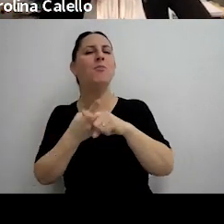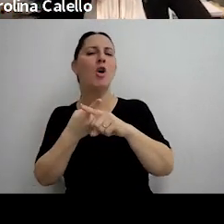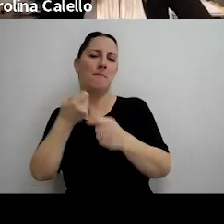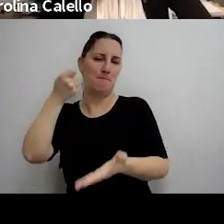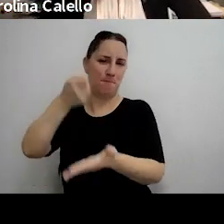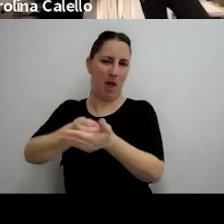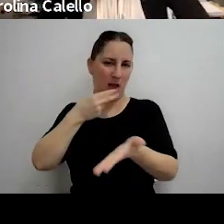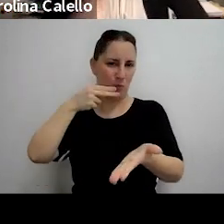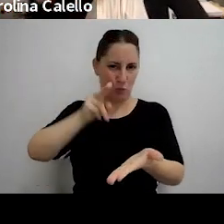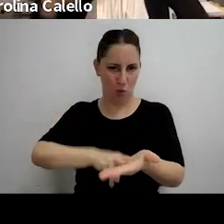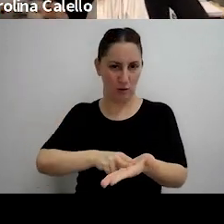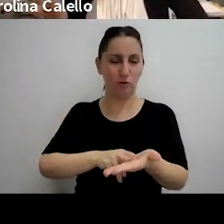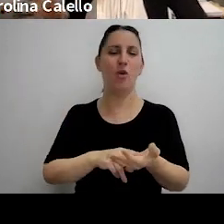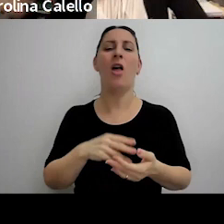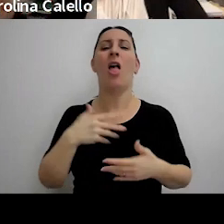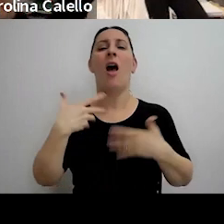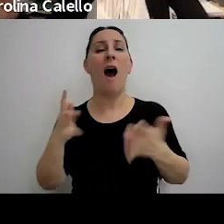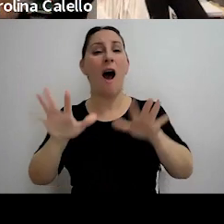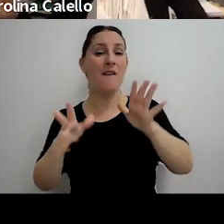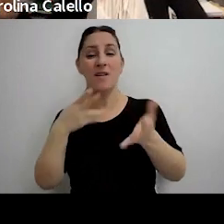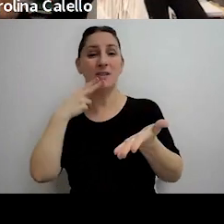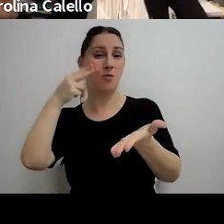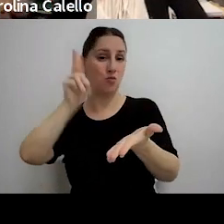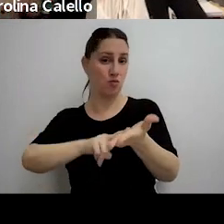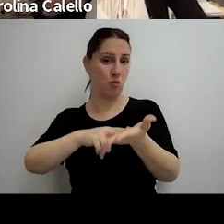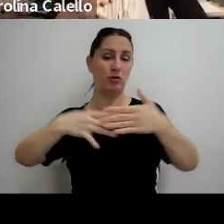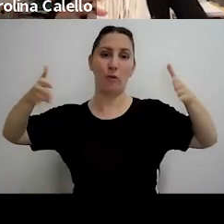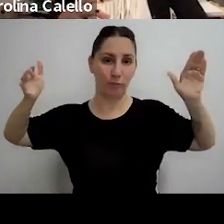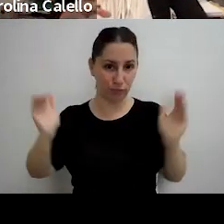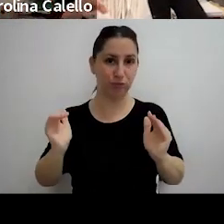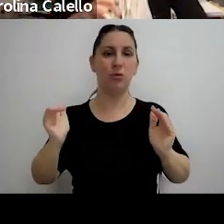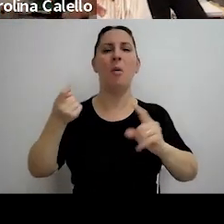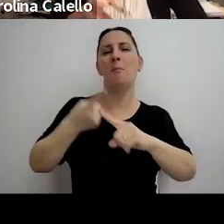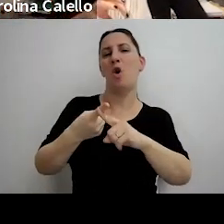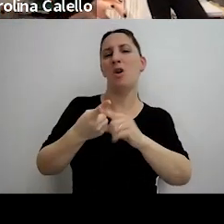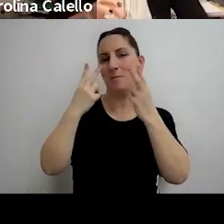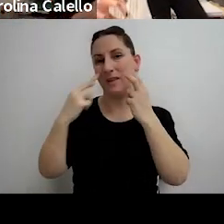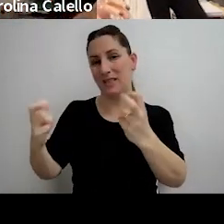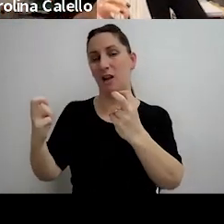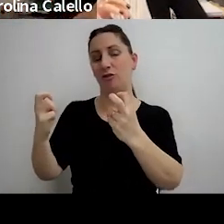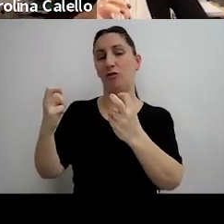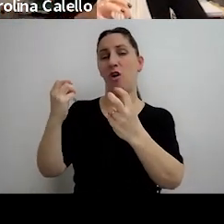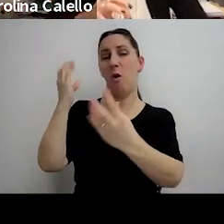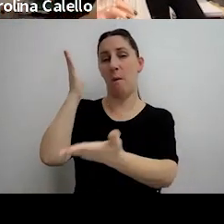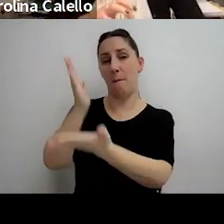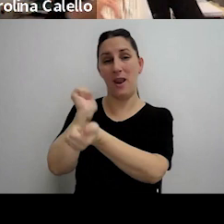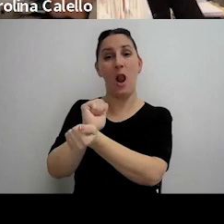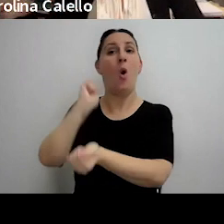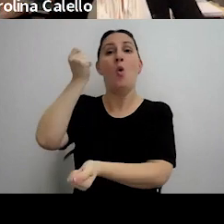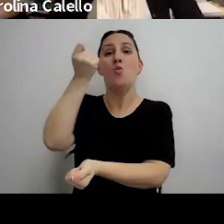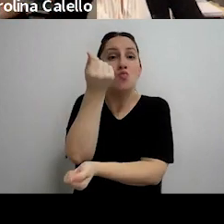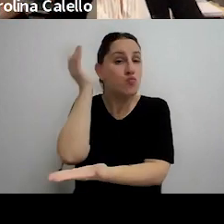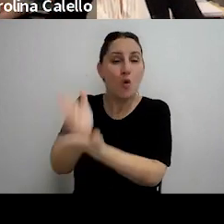entonces en casos en que el tributo se redujo en la causa penal y la multa no se aplicó